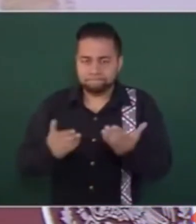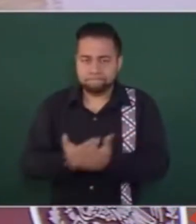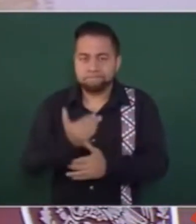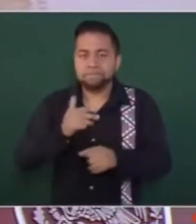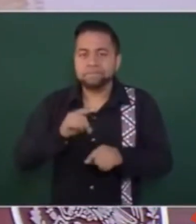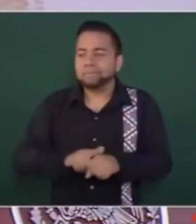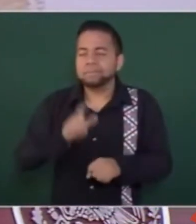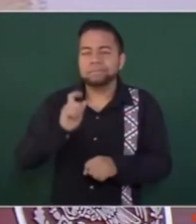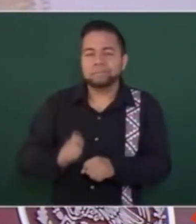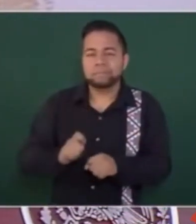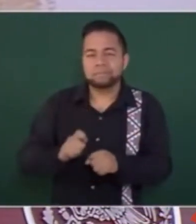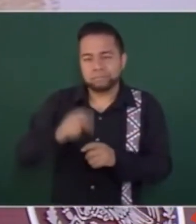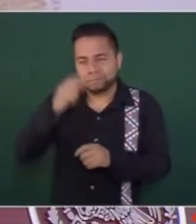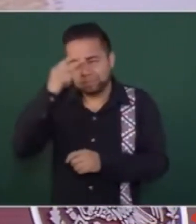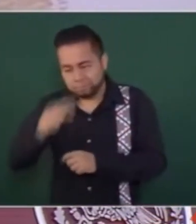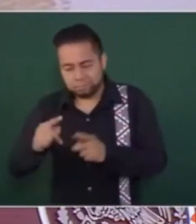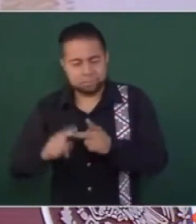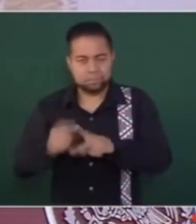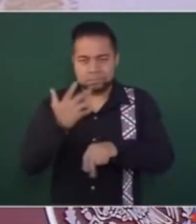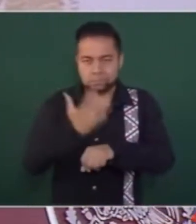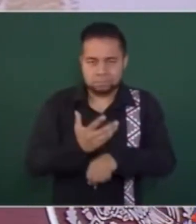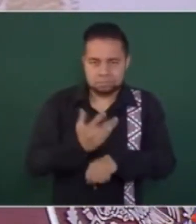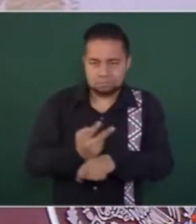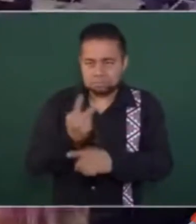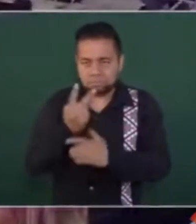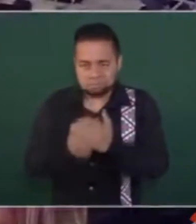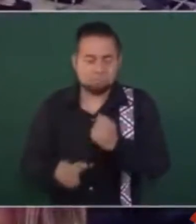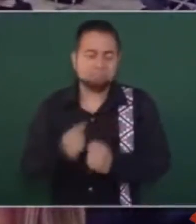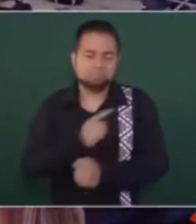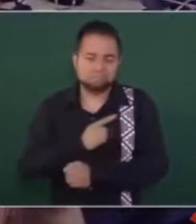y estadounidenses, en eso estamos.